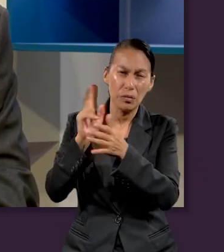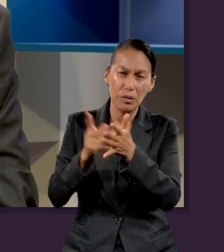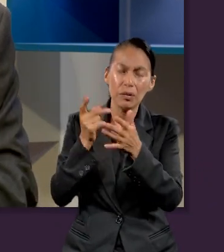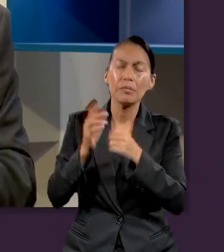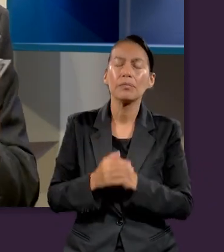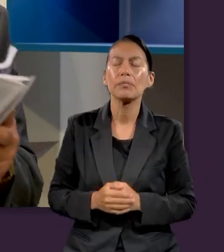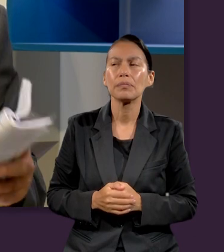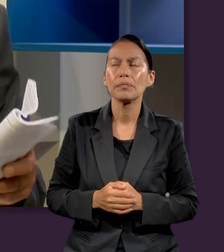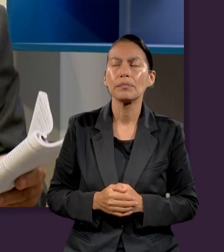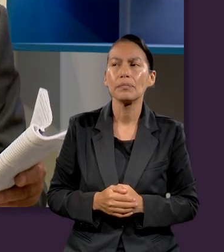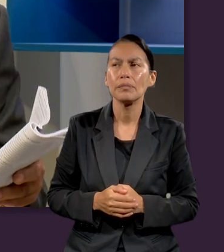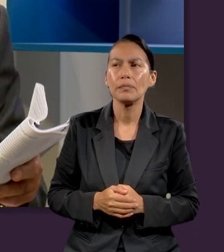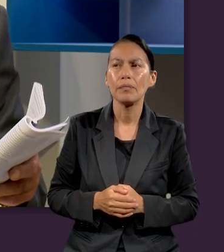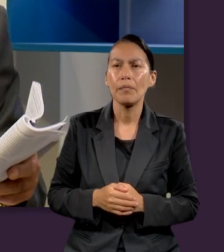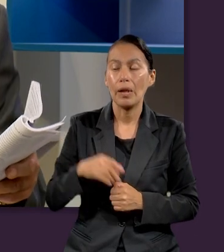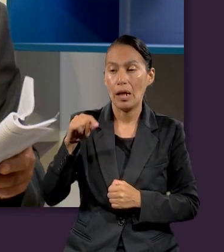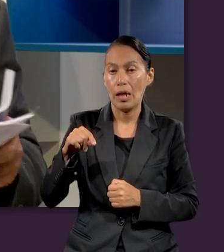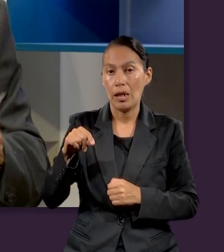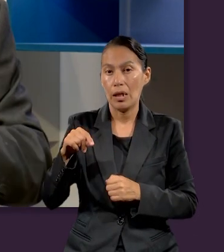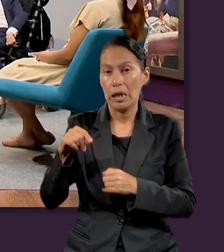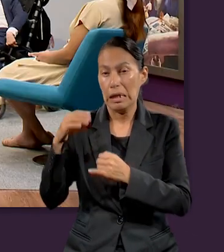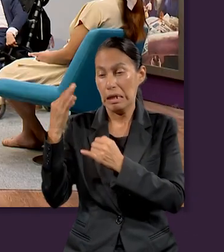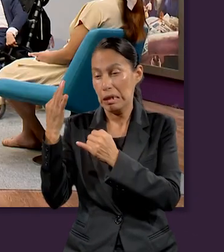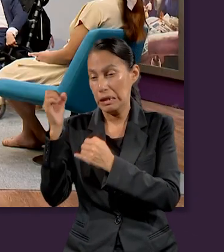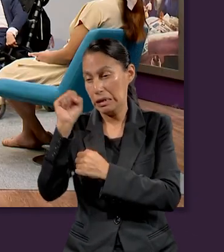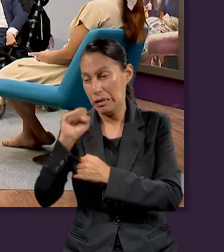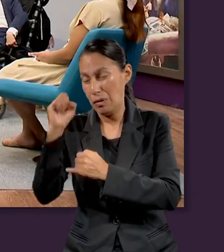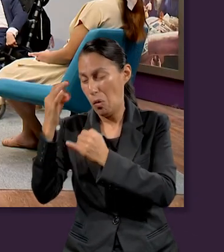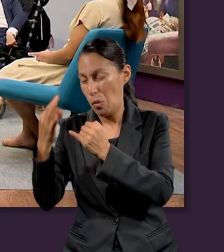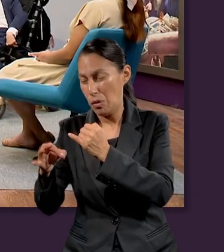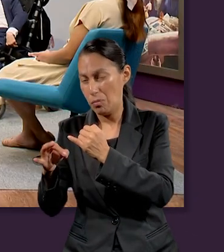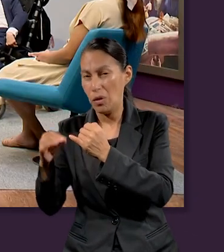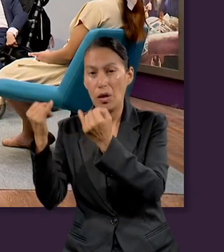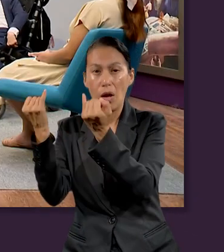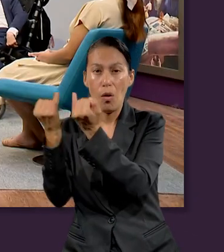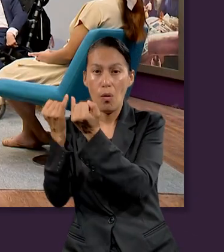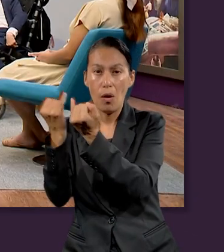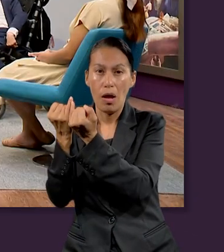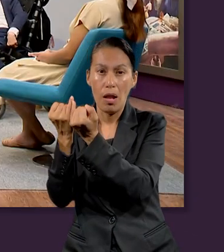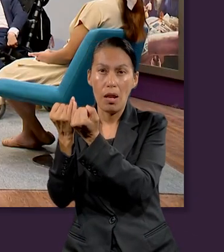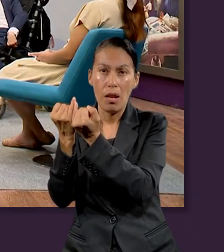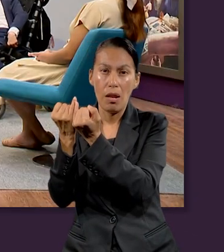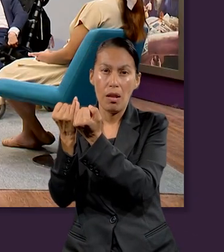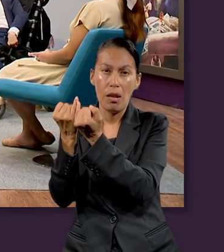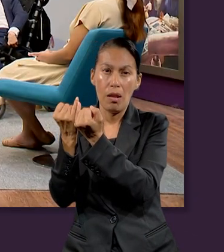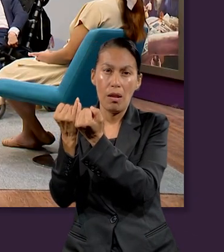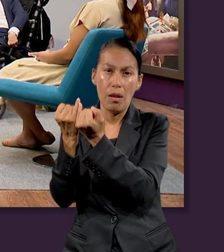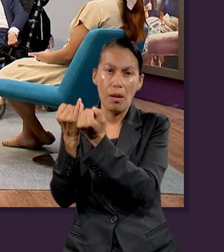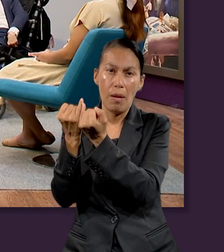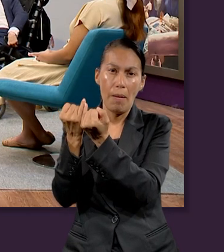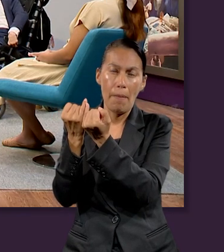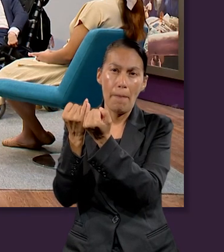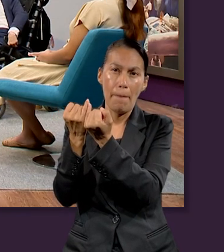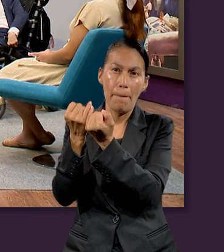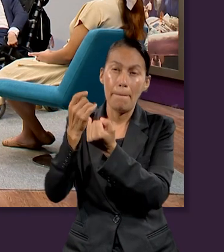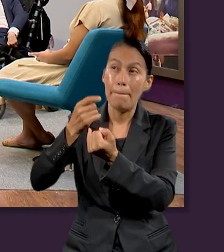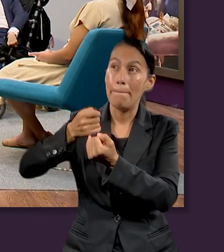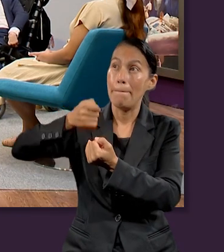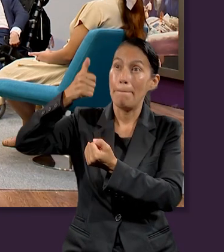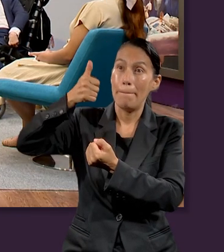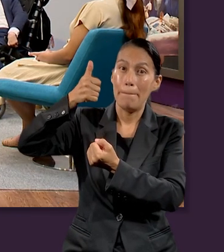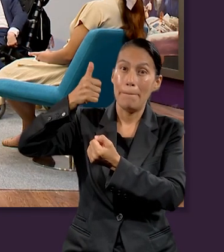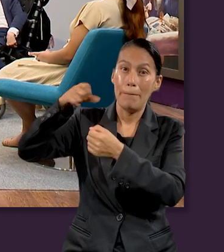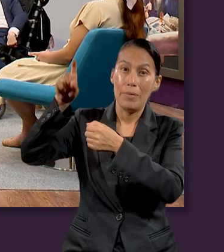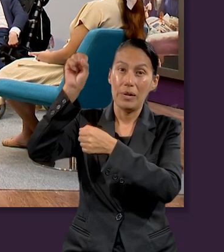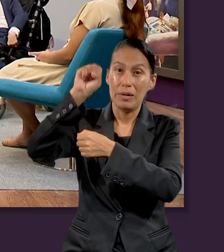el último sábado aquí va a ser igual que el primer sábado en el reino